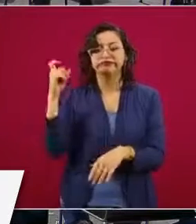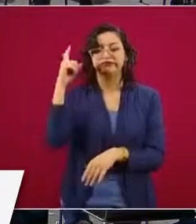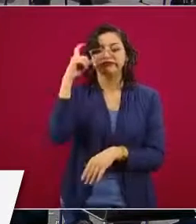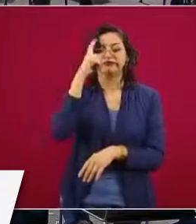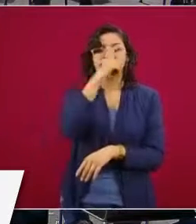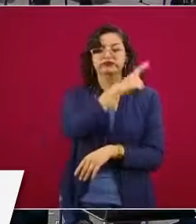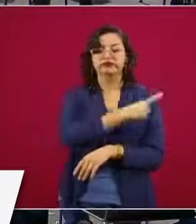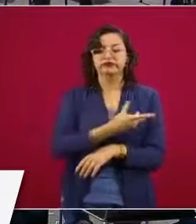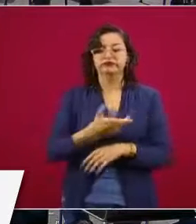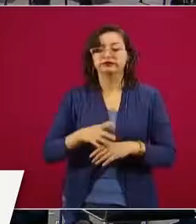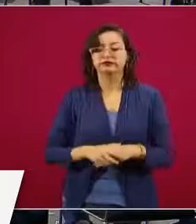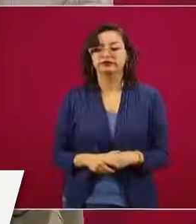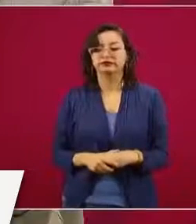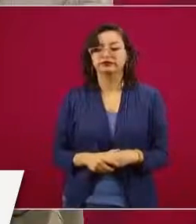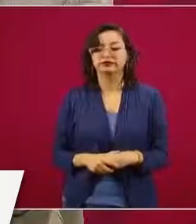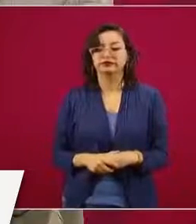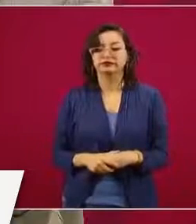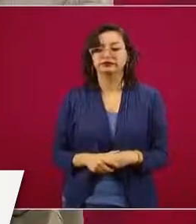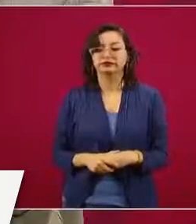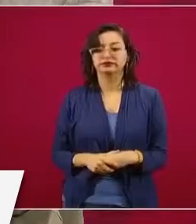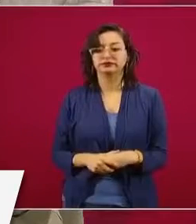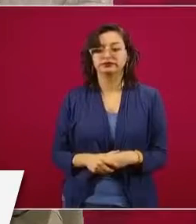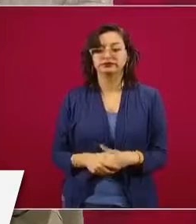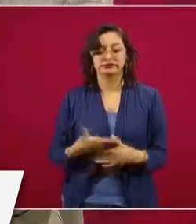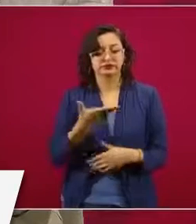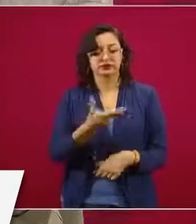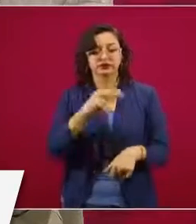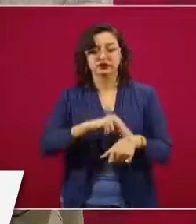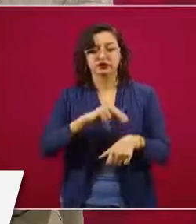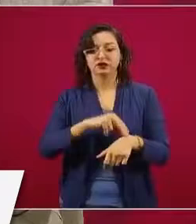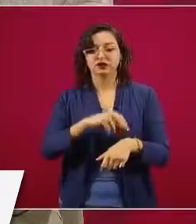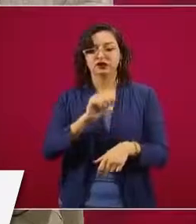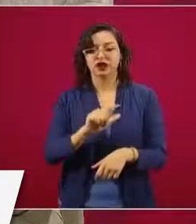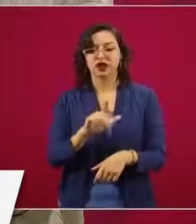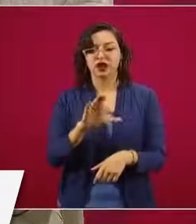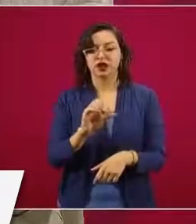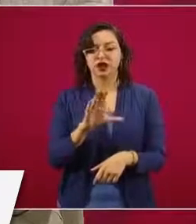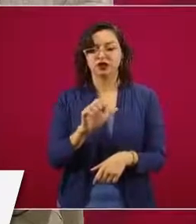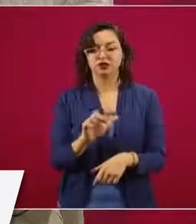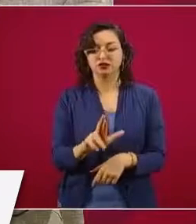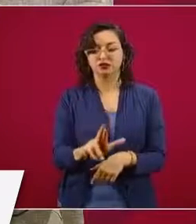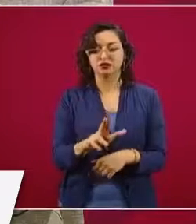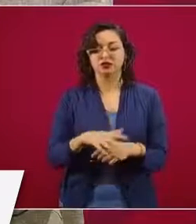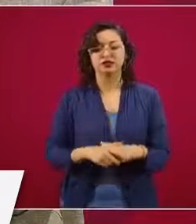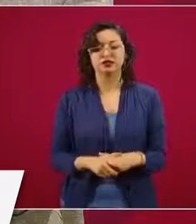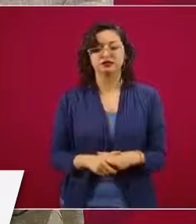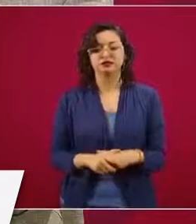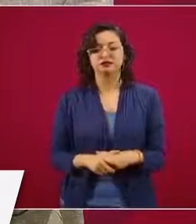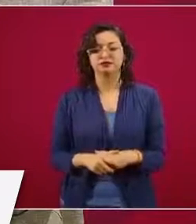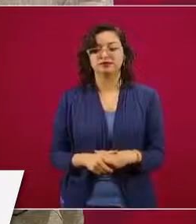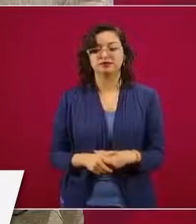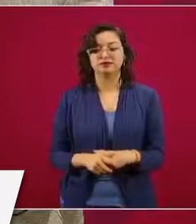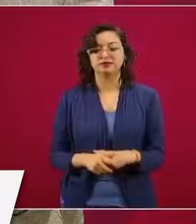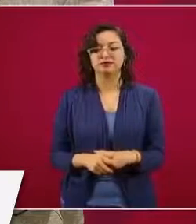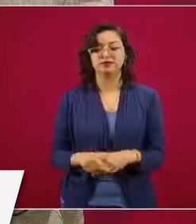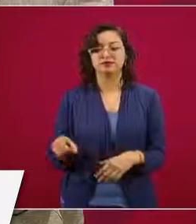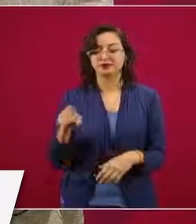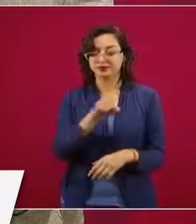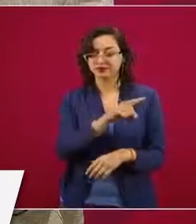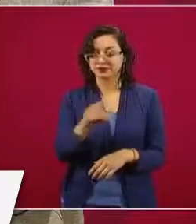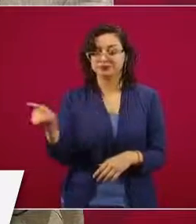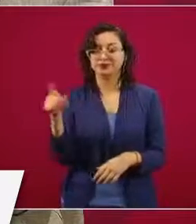en y doctor Jorge Alcocer, revisen su